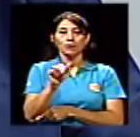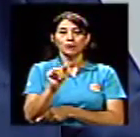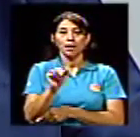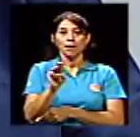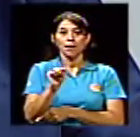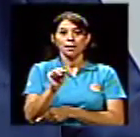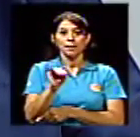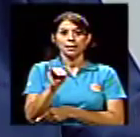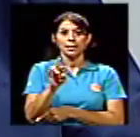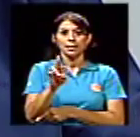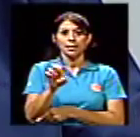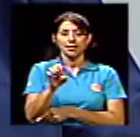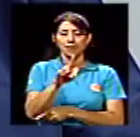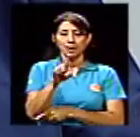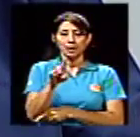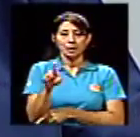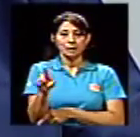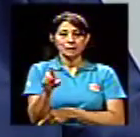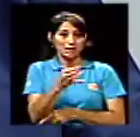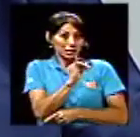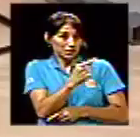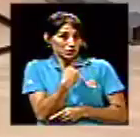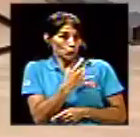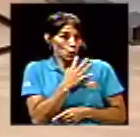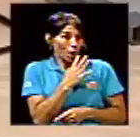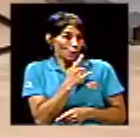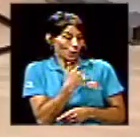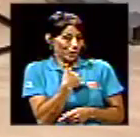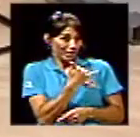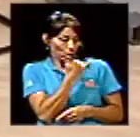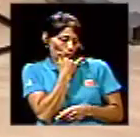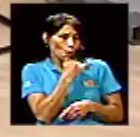Y corríjame en lo que me equivoque, en lo que voy a decir, por favor.